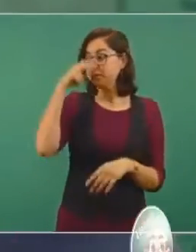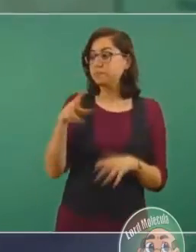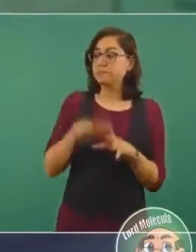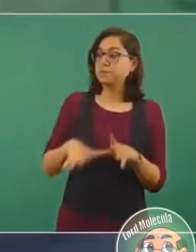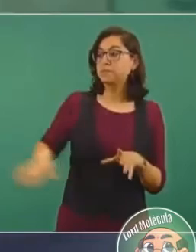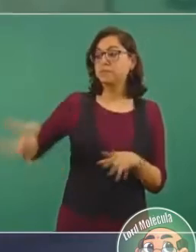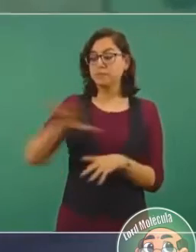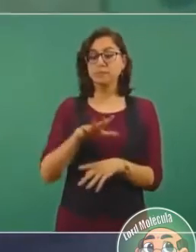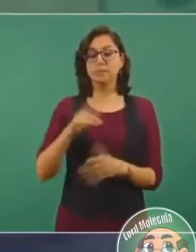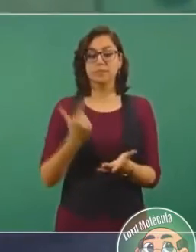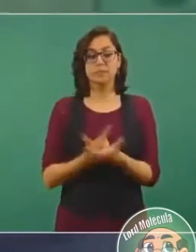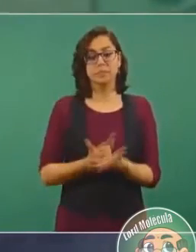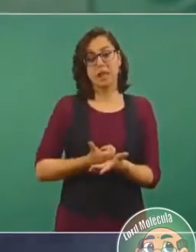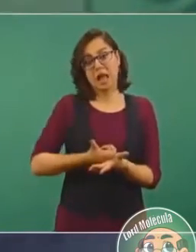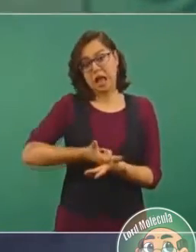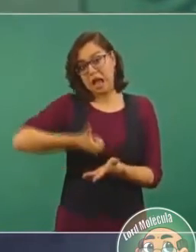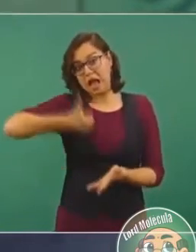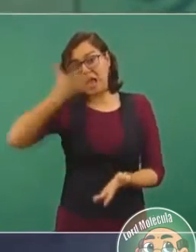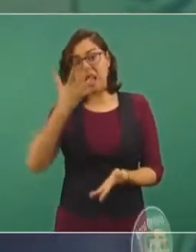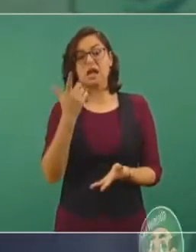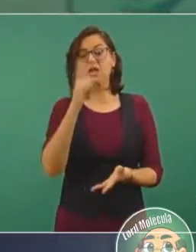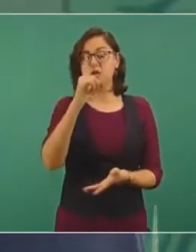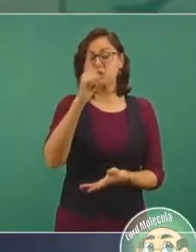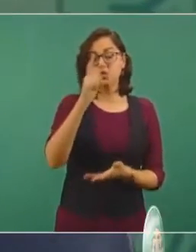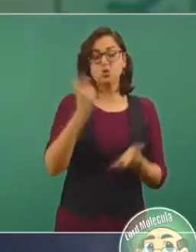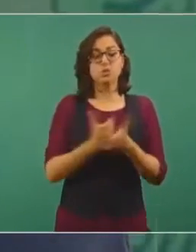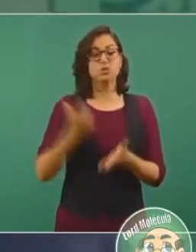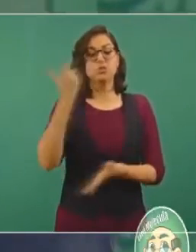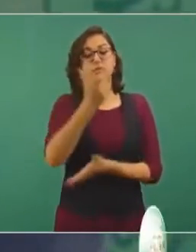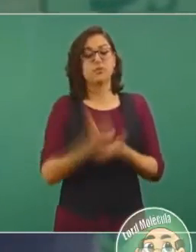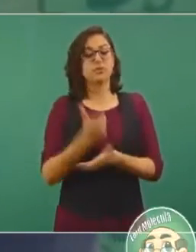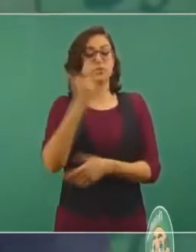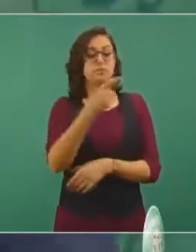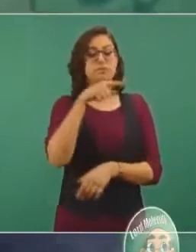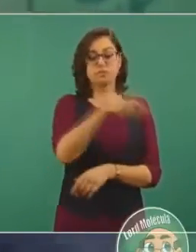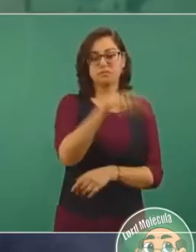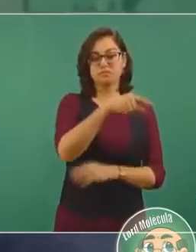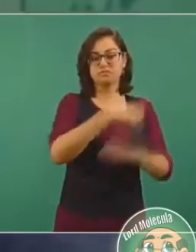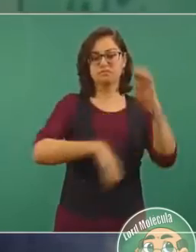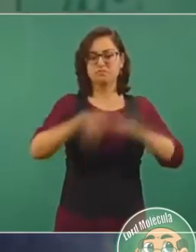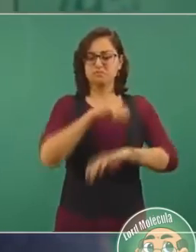por esas ganancias excesivas